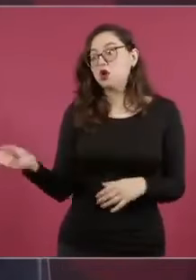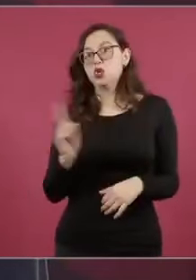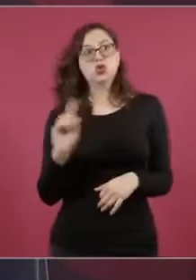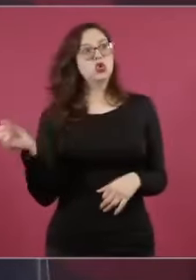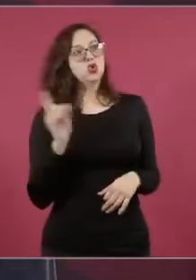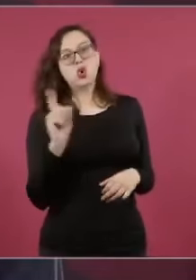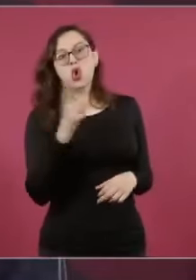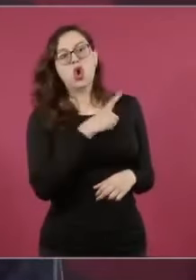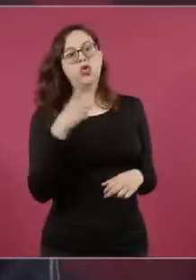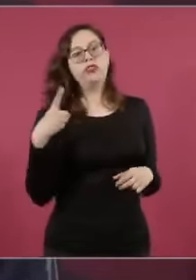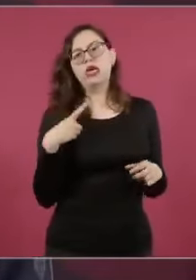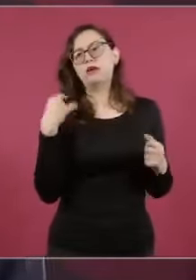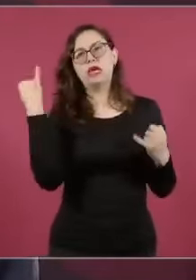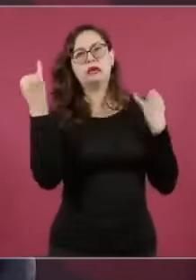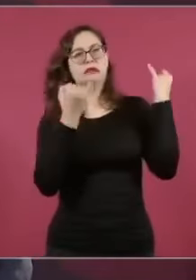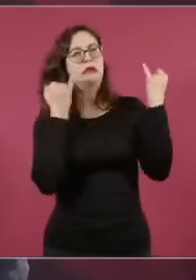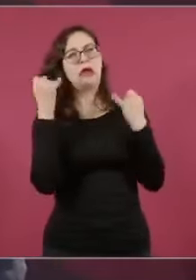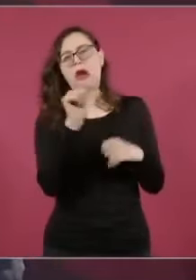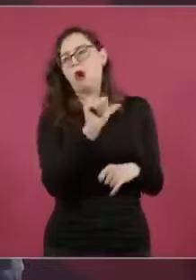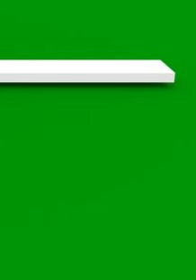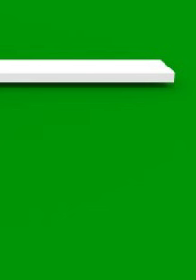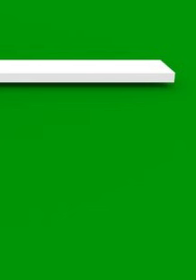¿quién tiene facultad para hacer eso?